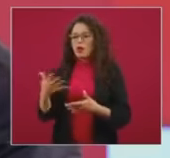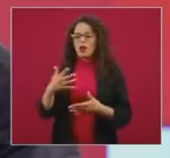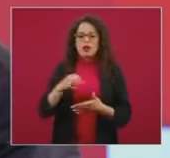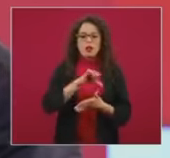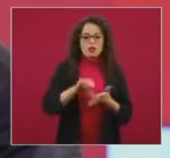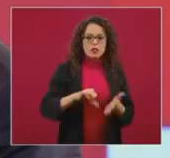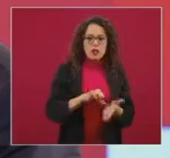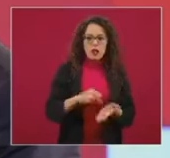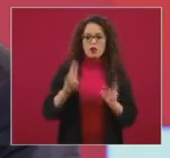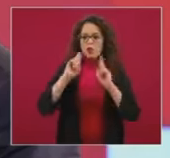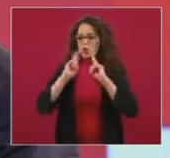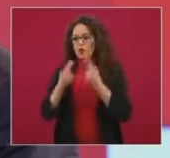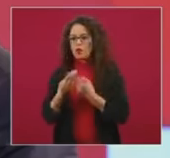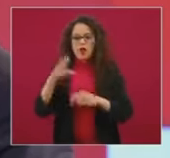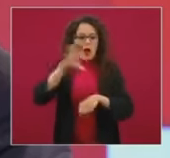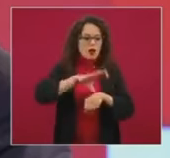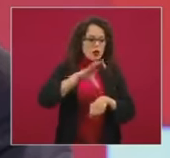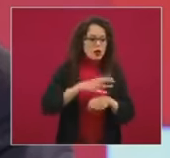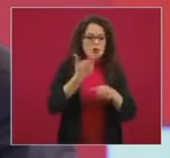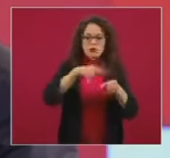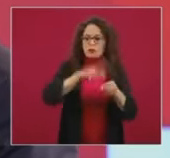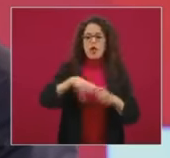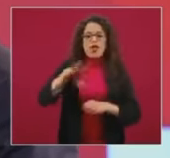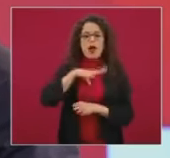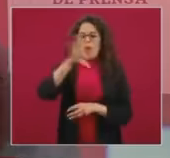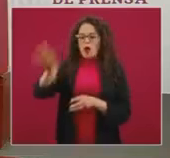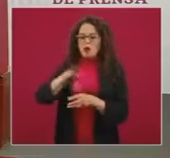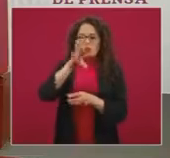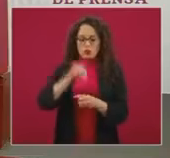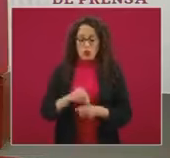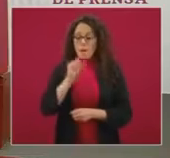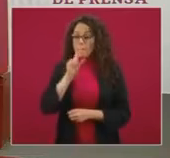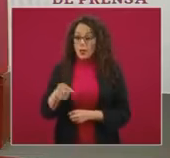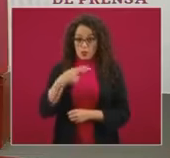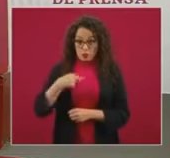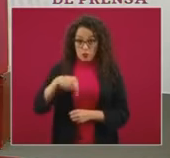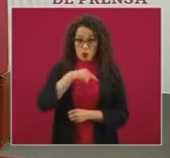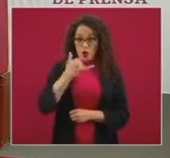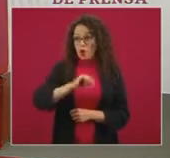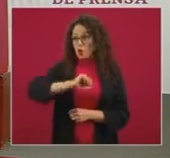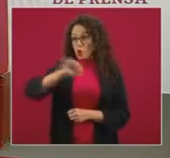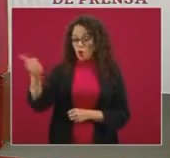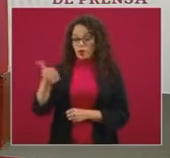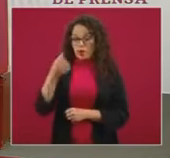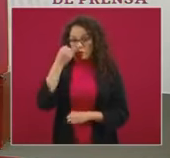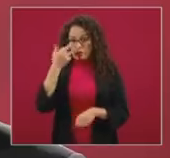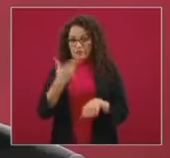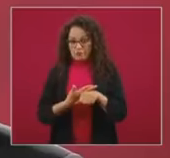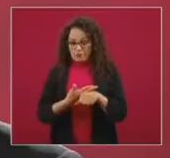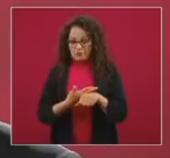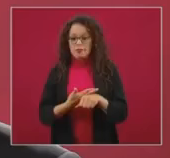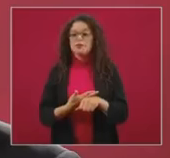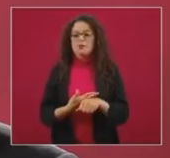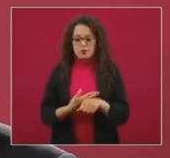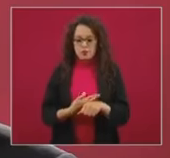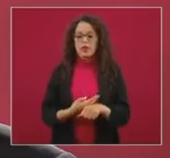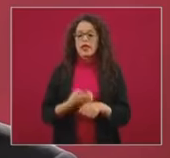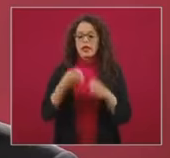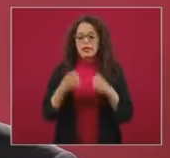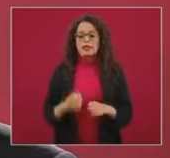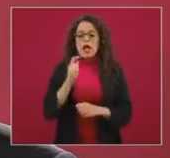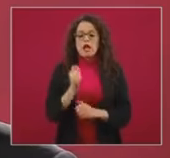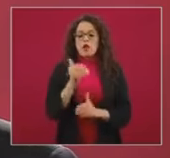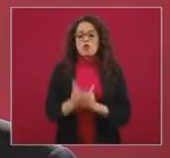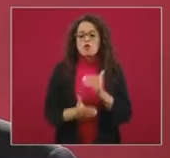unidades existen y nosotros, igual que otras secretarías de Estado, estamos en el proceso de crear un